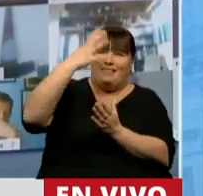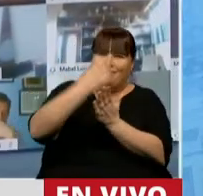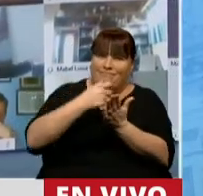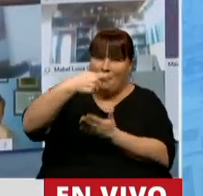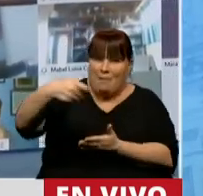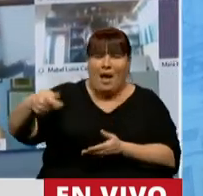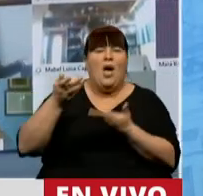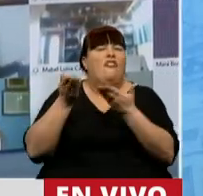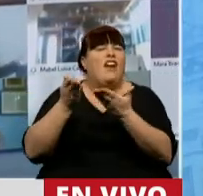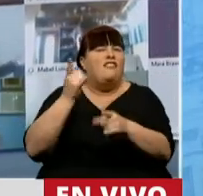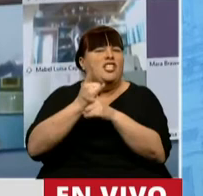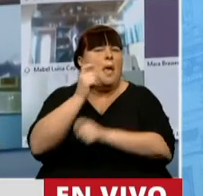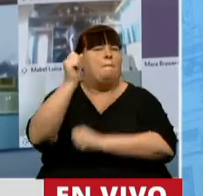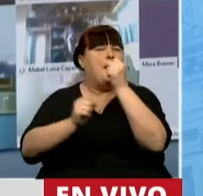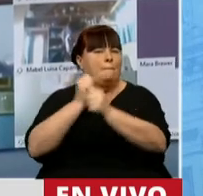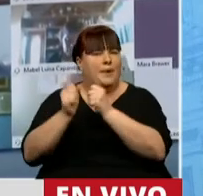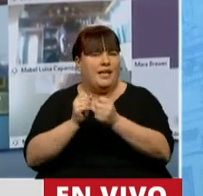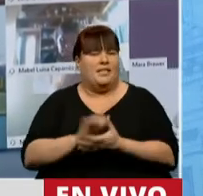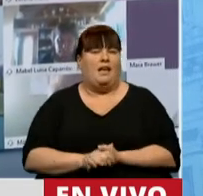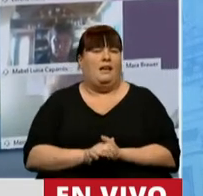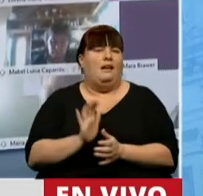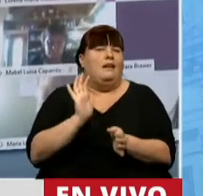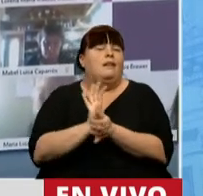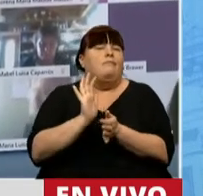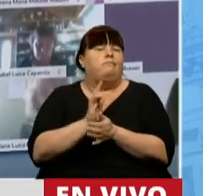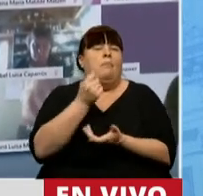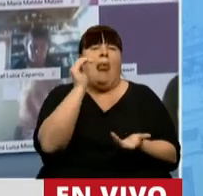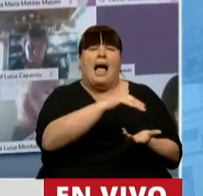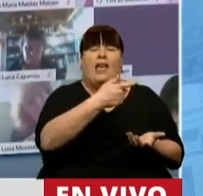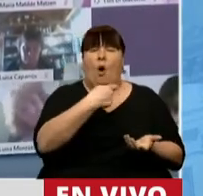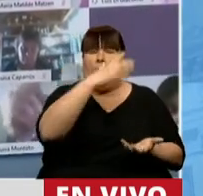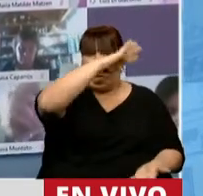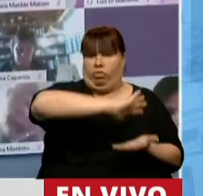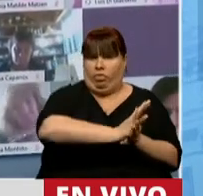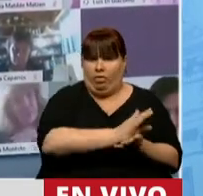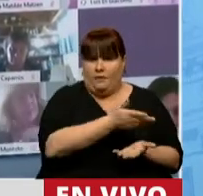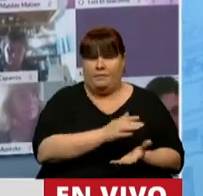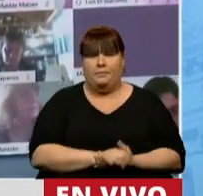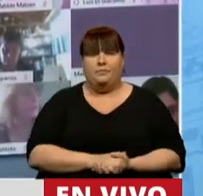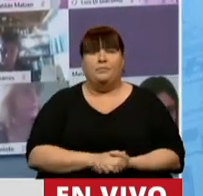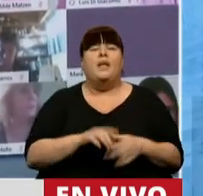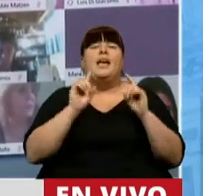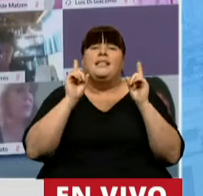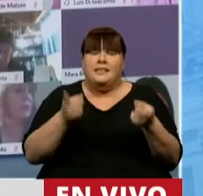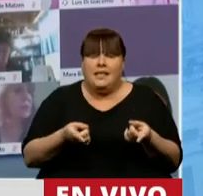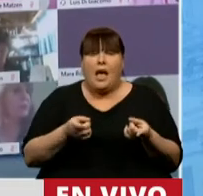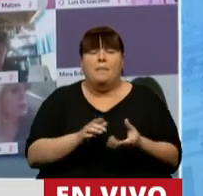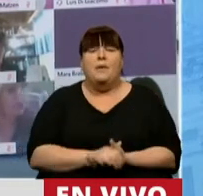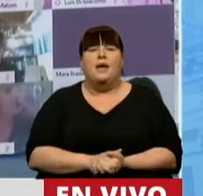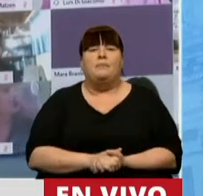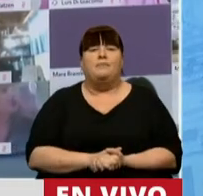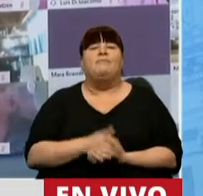beneficios permanentes a las empresas y vaciamiento de los fondos de jubiladas y jubilados. Y también, por supuesto,